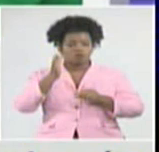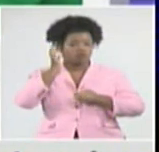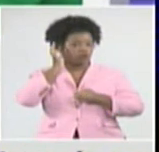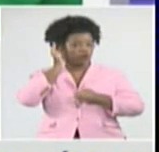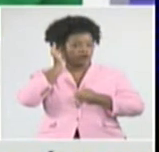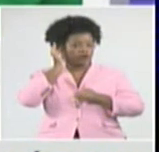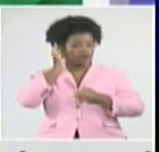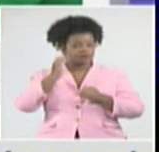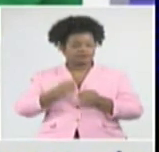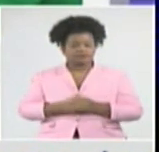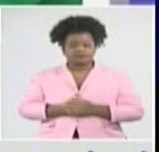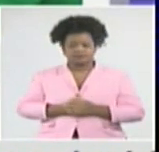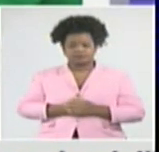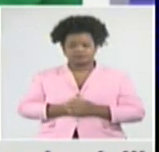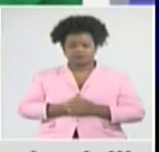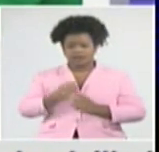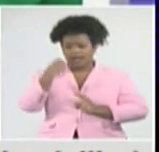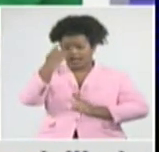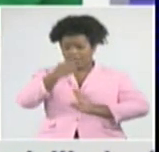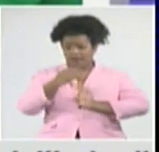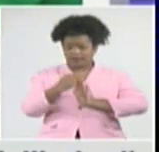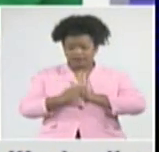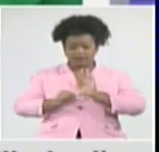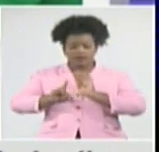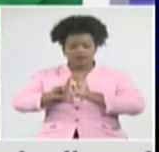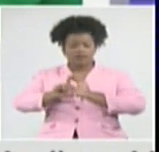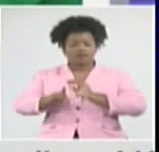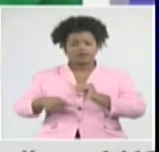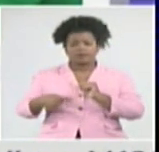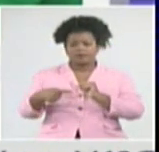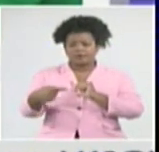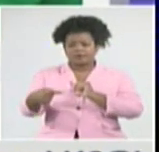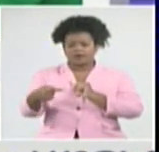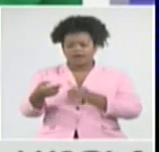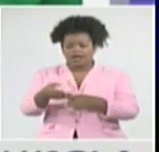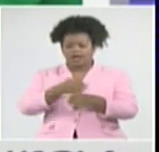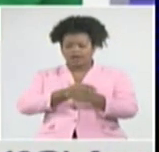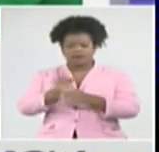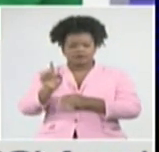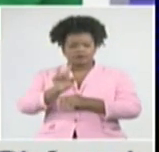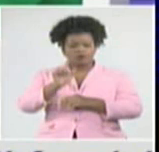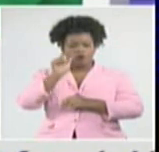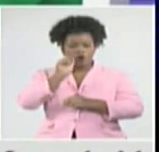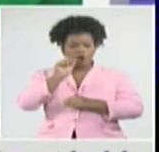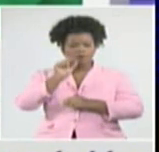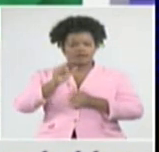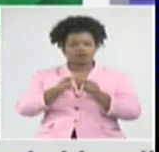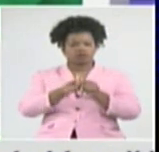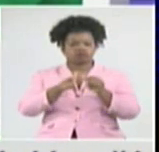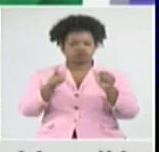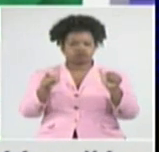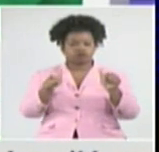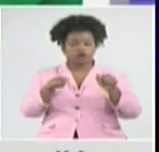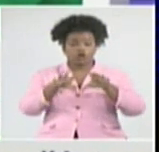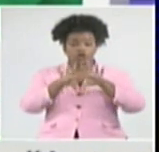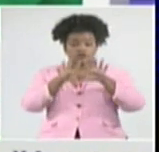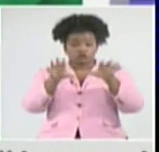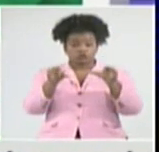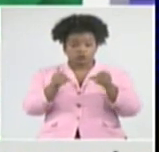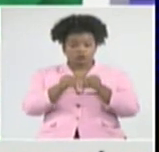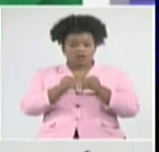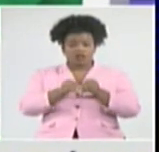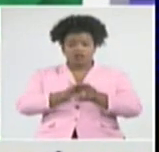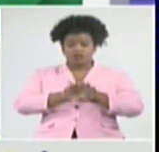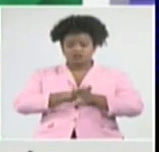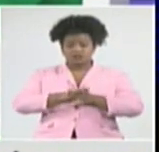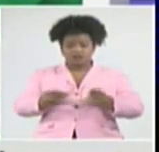es lo que ha estado caracterizando en los últimos días, antes no, antes eras diferentes, y en el acumulado, pues ya representan,